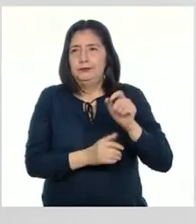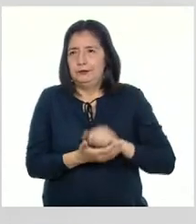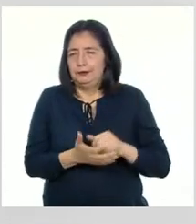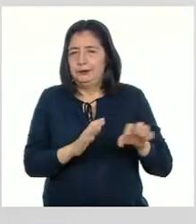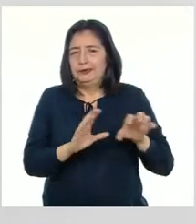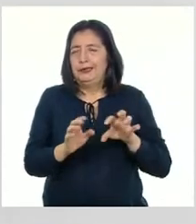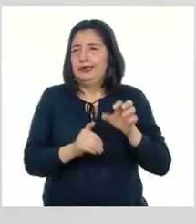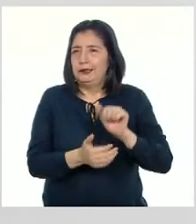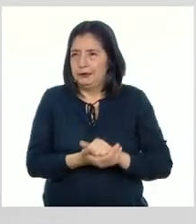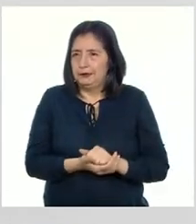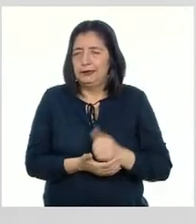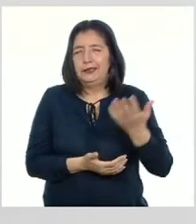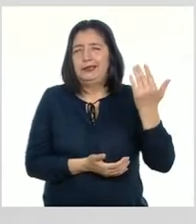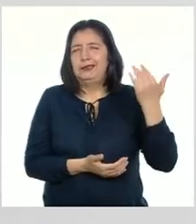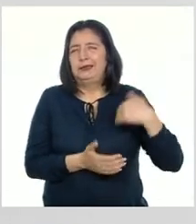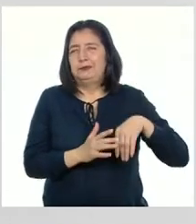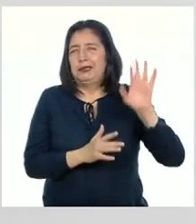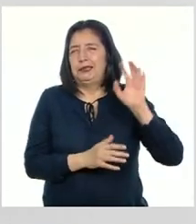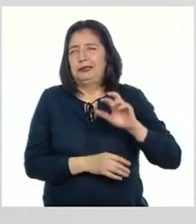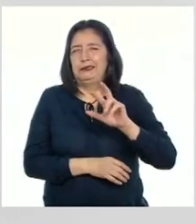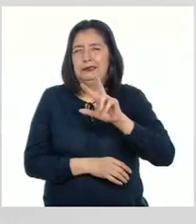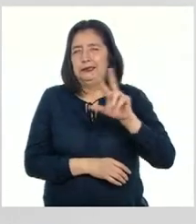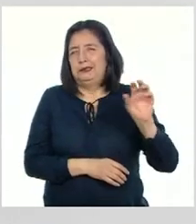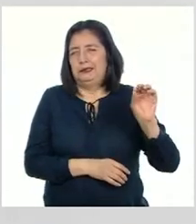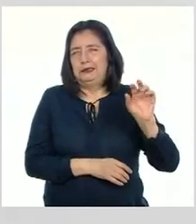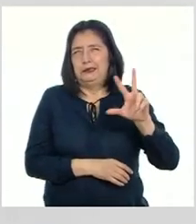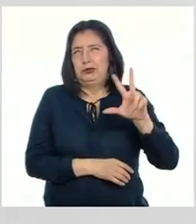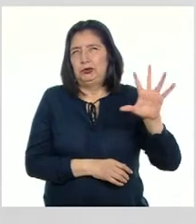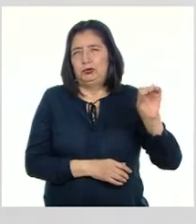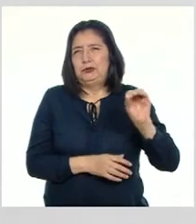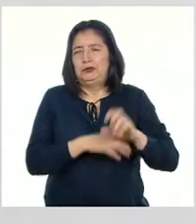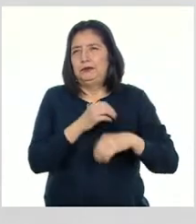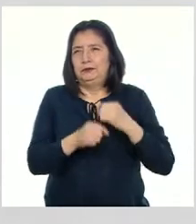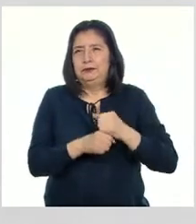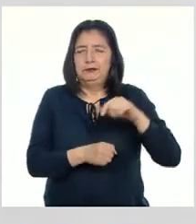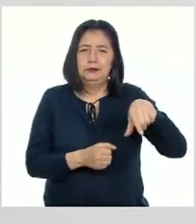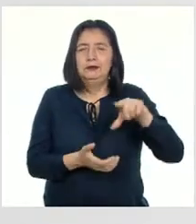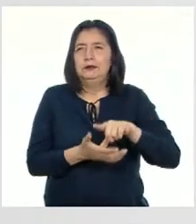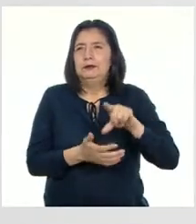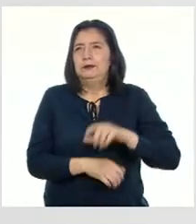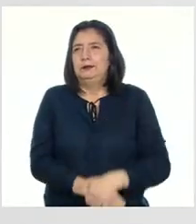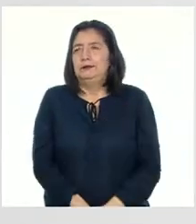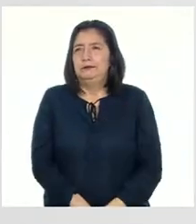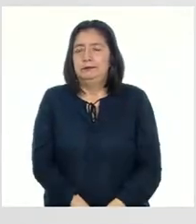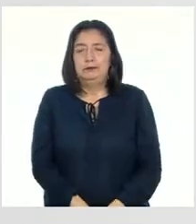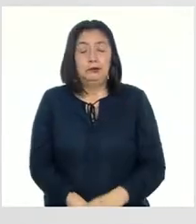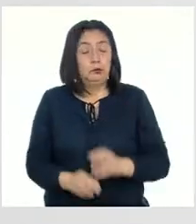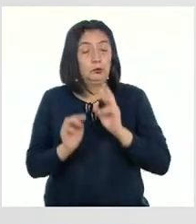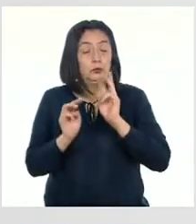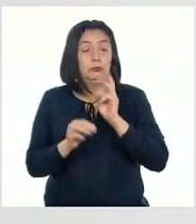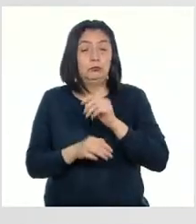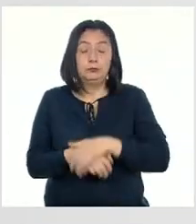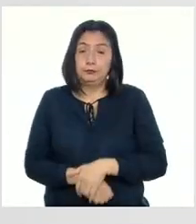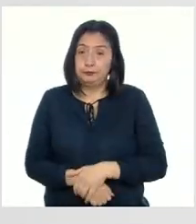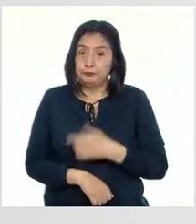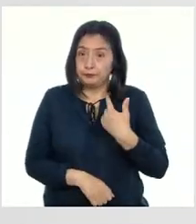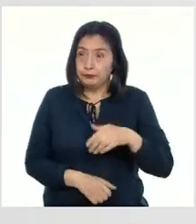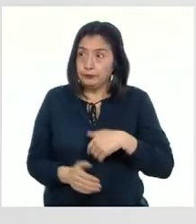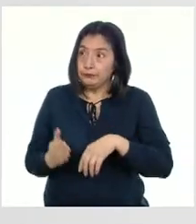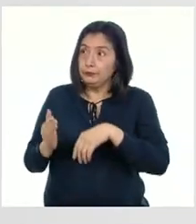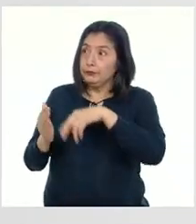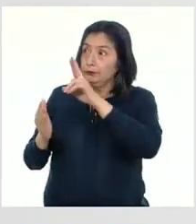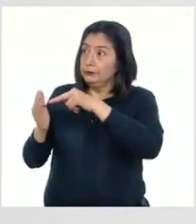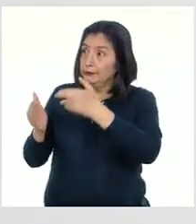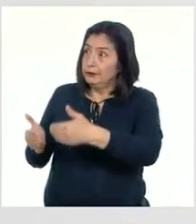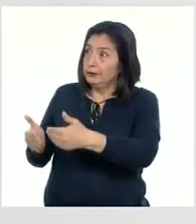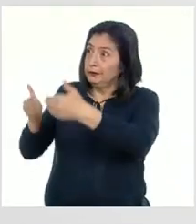que se realizan Desde hace más de 350 años en Lima ¡Wow! Y desde que fue pintado en